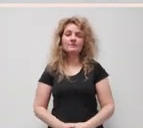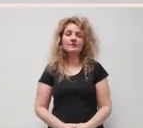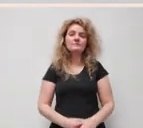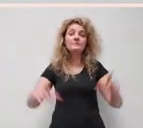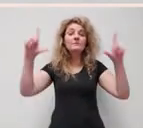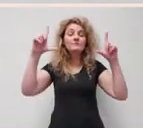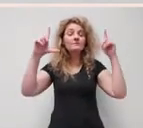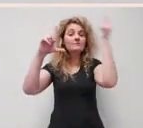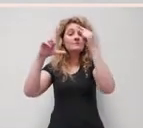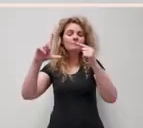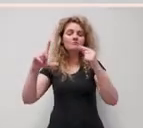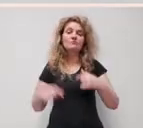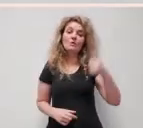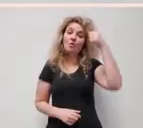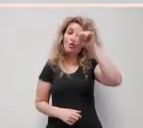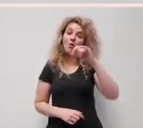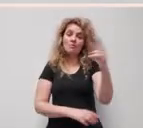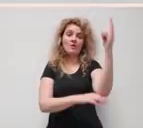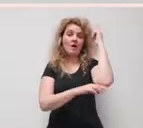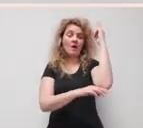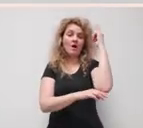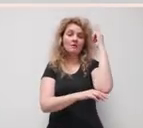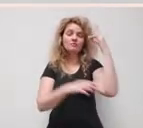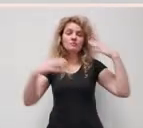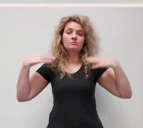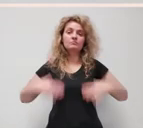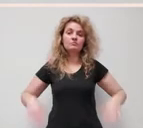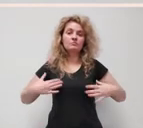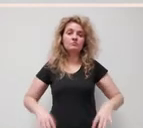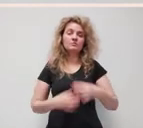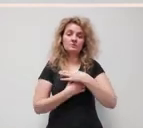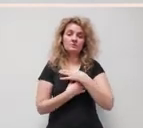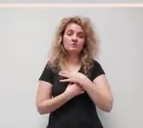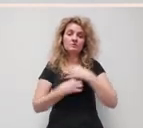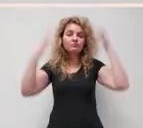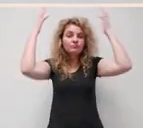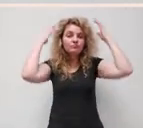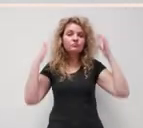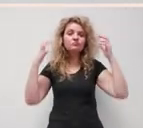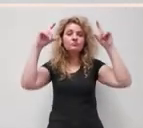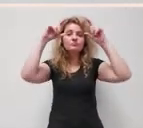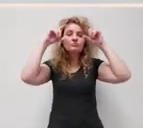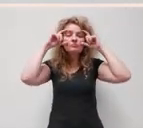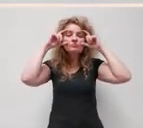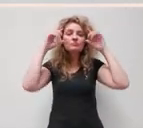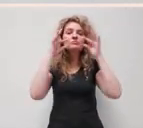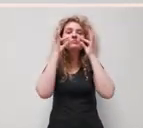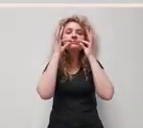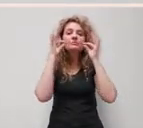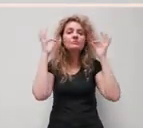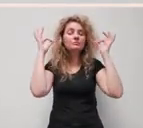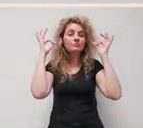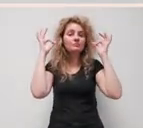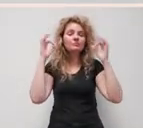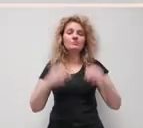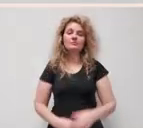un home extremadamente alto vestido con traxe, cun cabelo alborotado, lentes na cara e un bigote fino. E